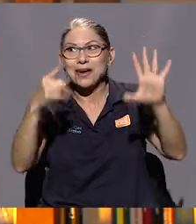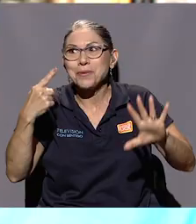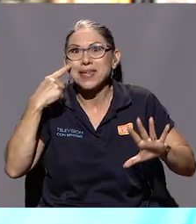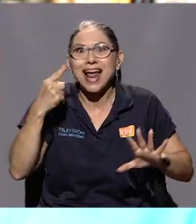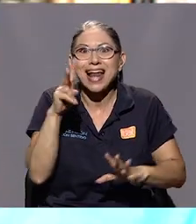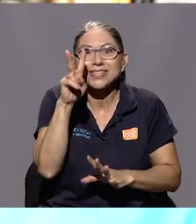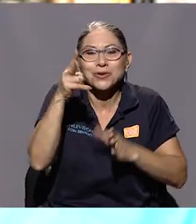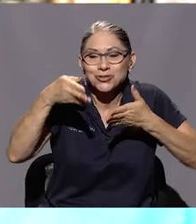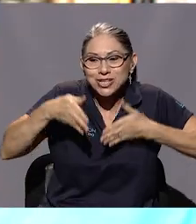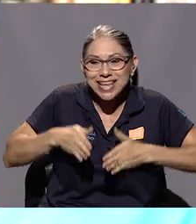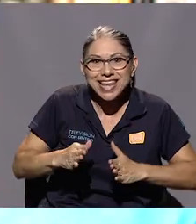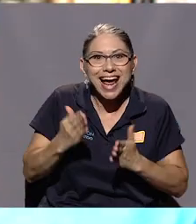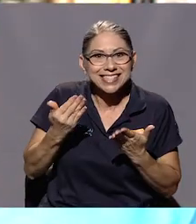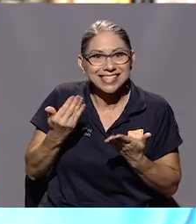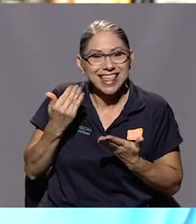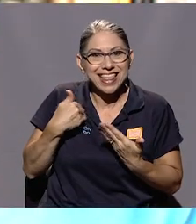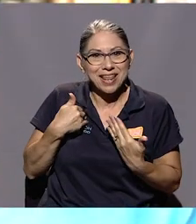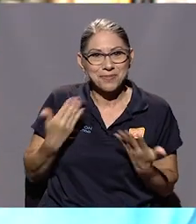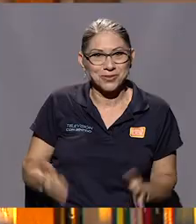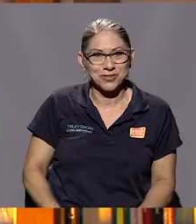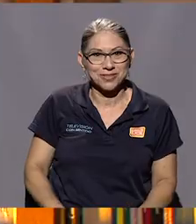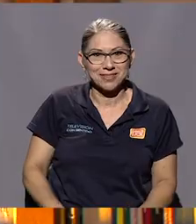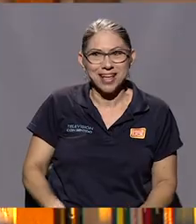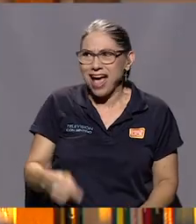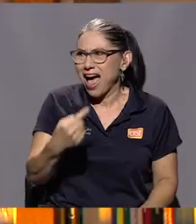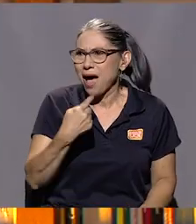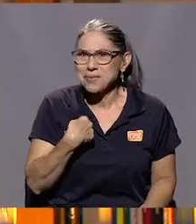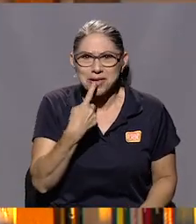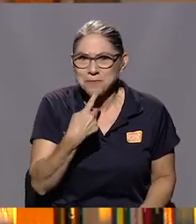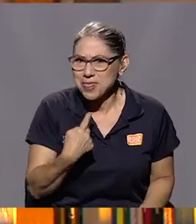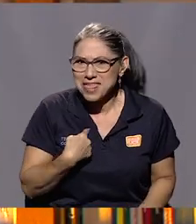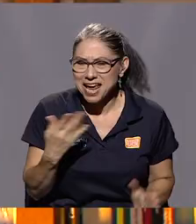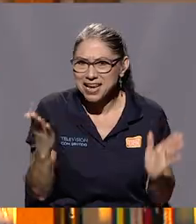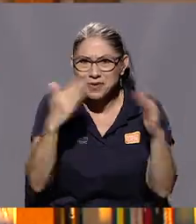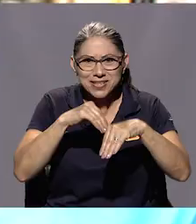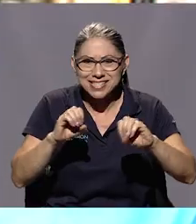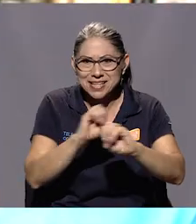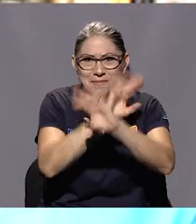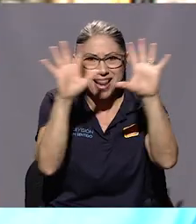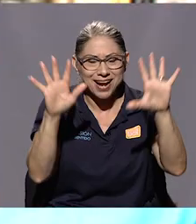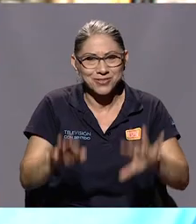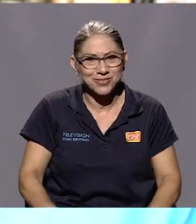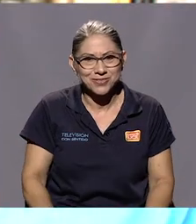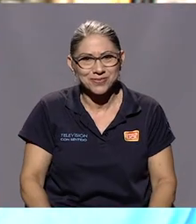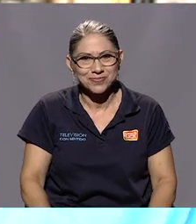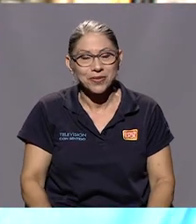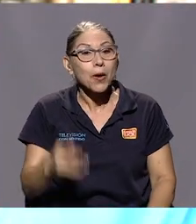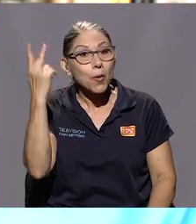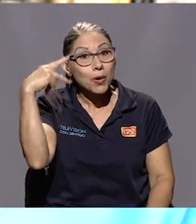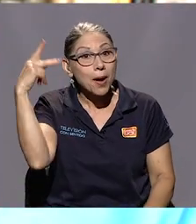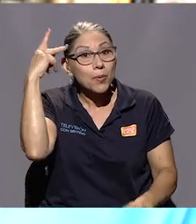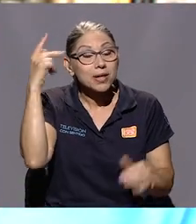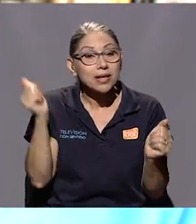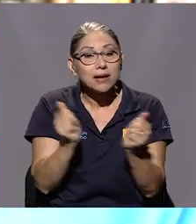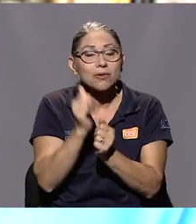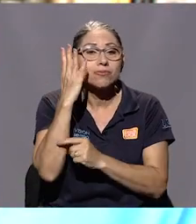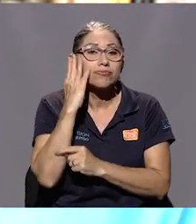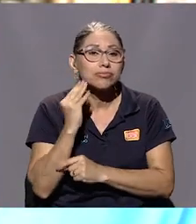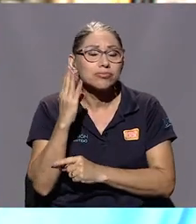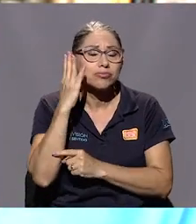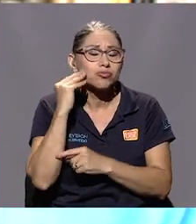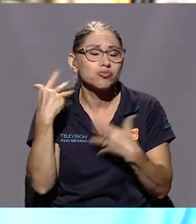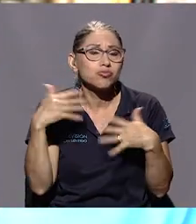hijas que tenemos. Es tan cierto. A ver que me hablen de que no existen milagros. Una política con una trayectoria